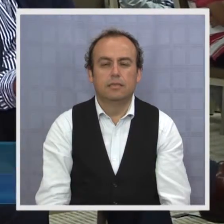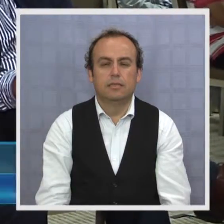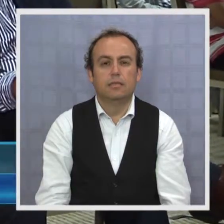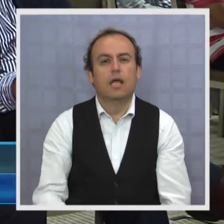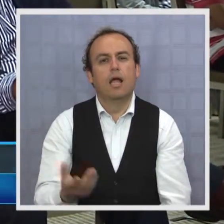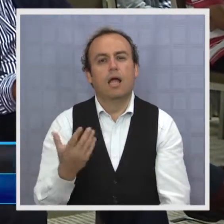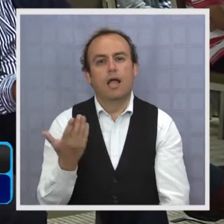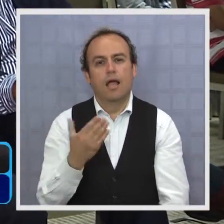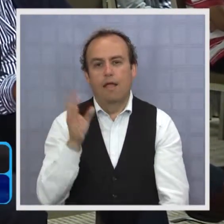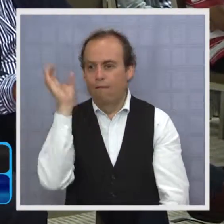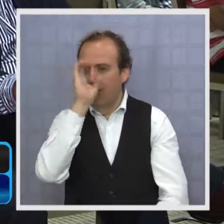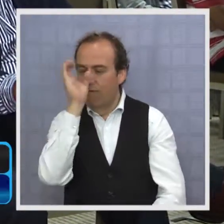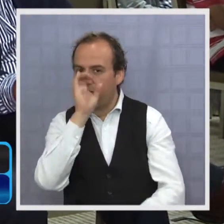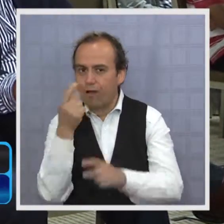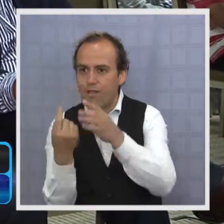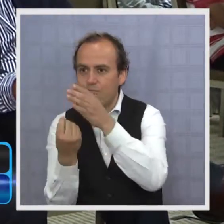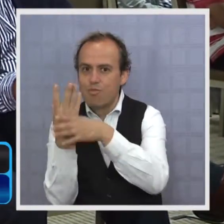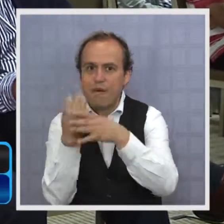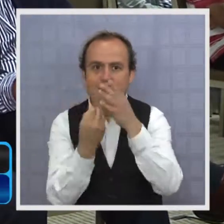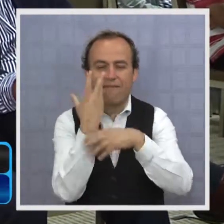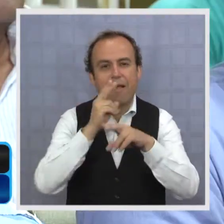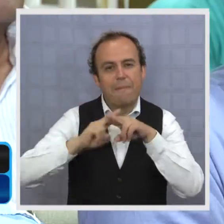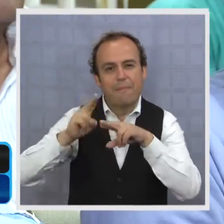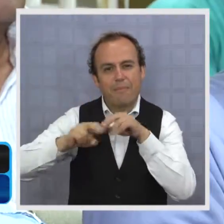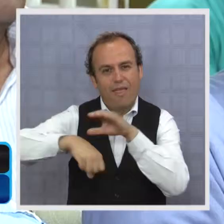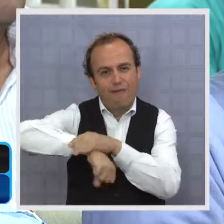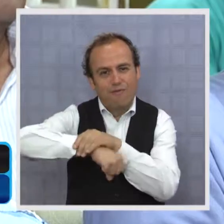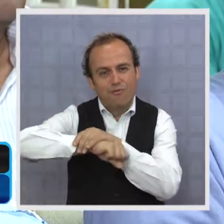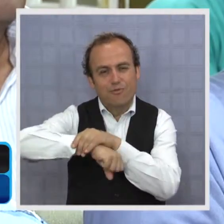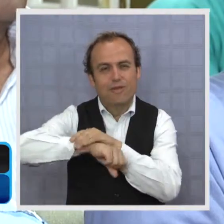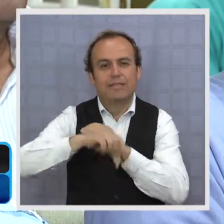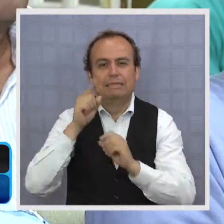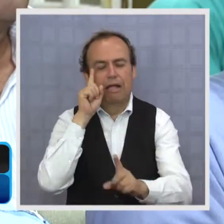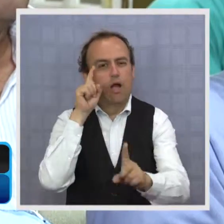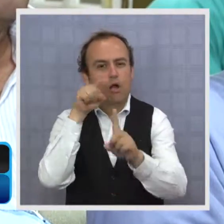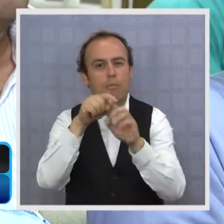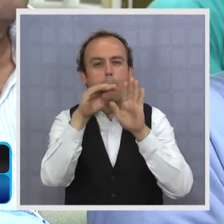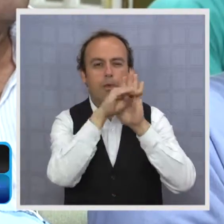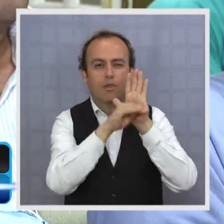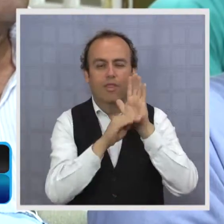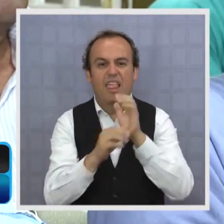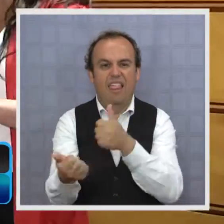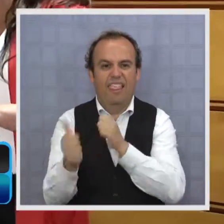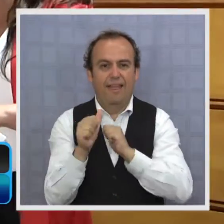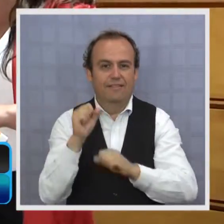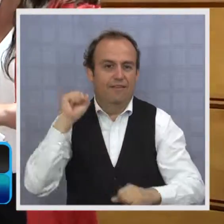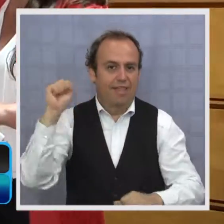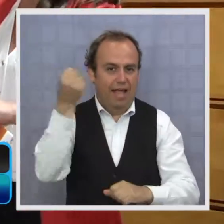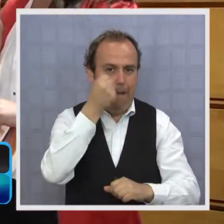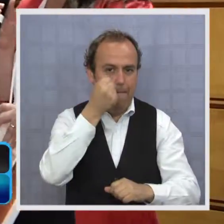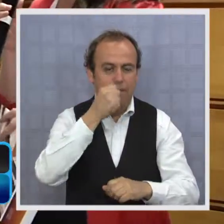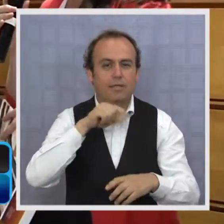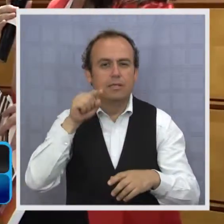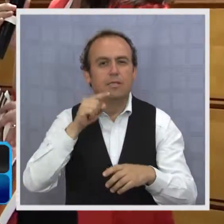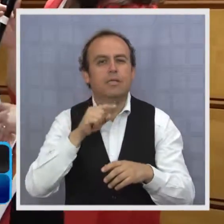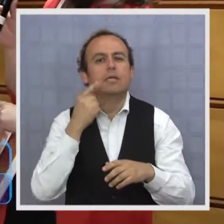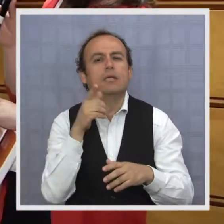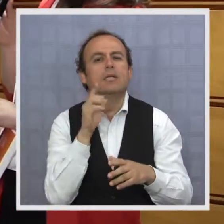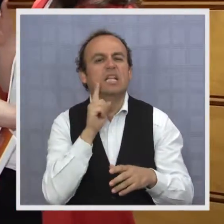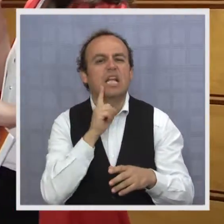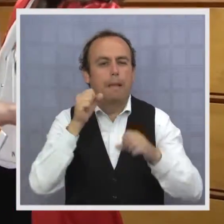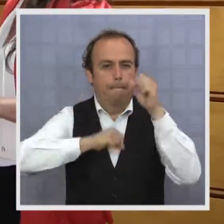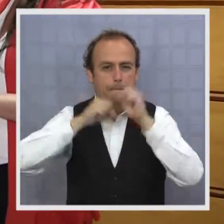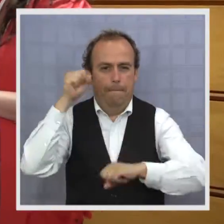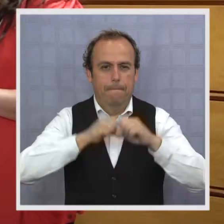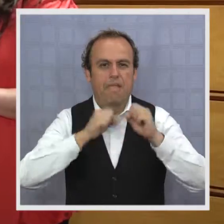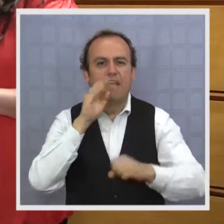Buscar talentos nuevos y prepararlos en el fútbol es el cometido del programa Desafío de Campeones, el cual está impulsado por la empresa